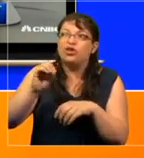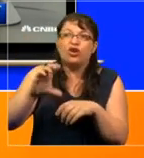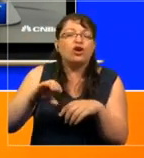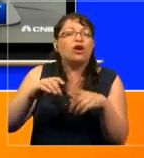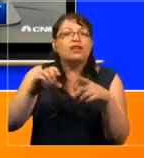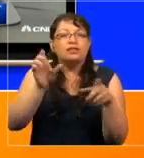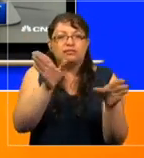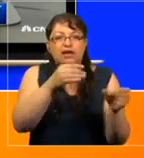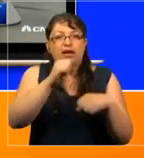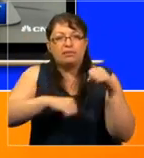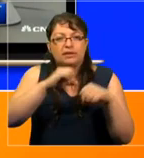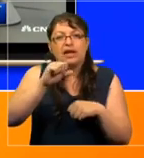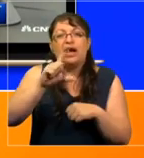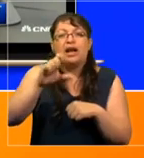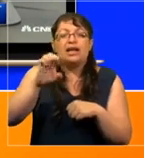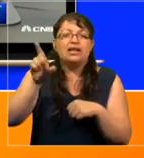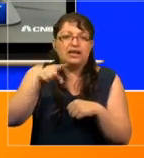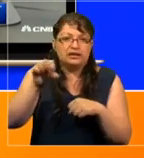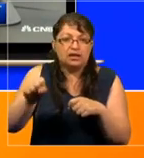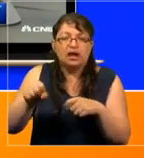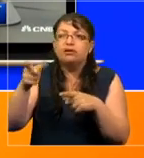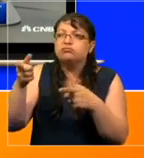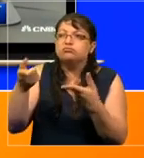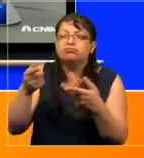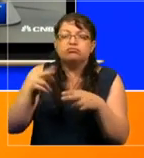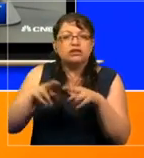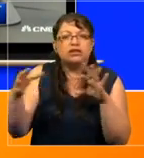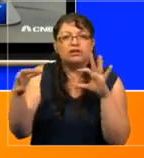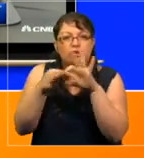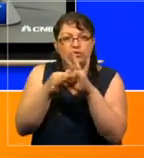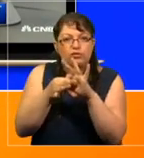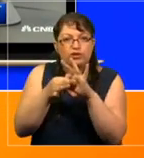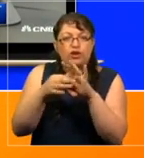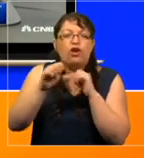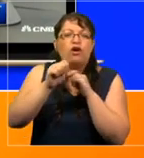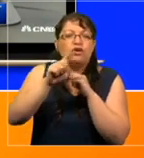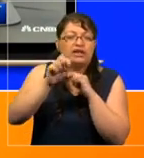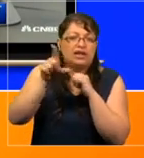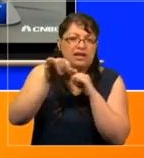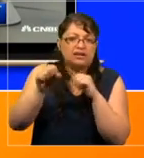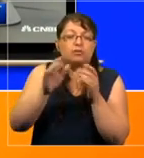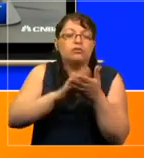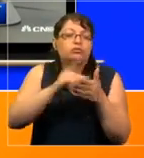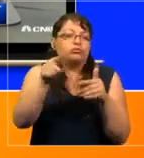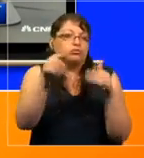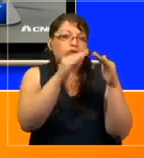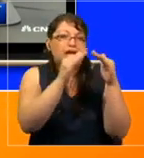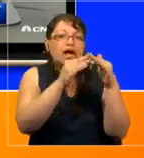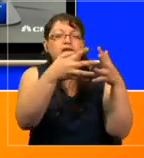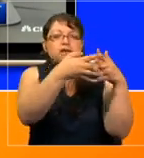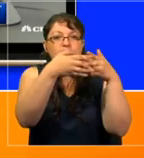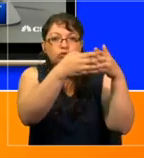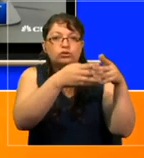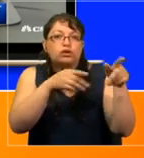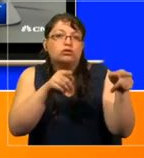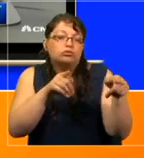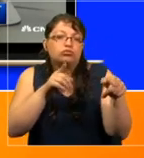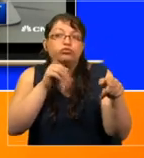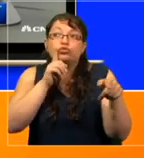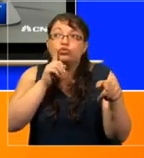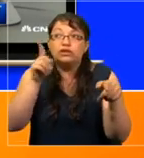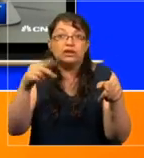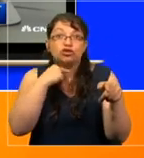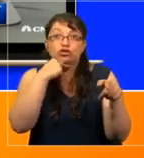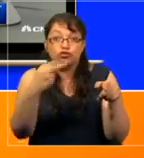Phone to Action tiene una integración con Alexa. Si ustedes están en su casa en Estados Unidos y tienen un